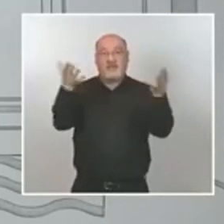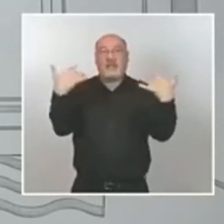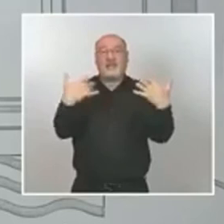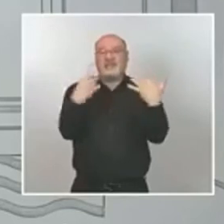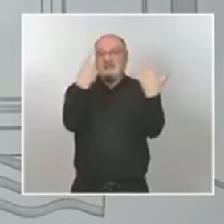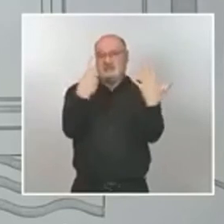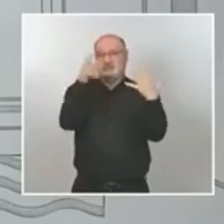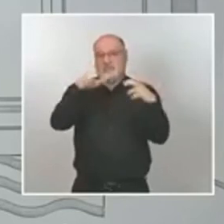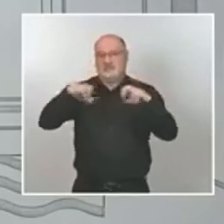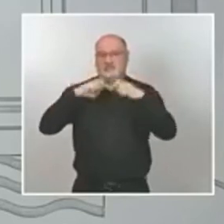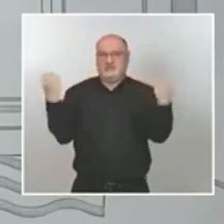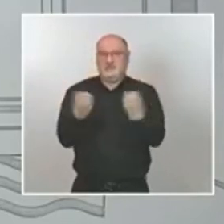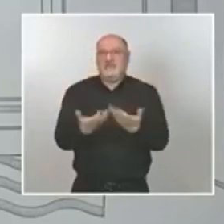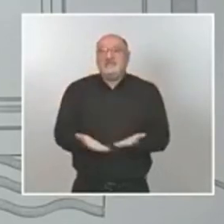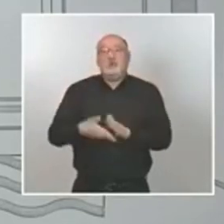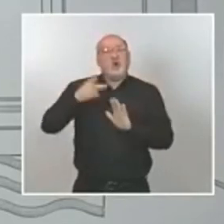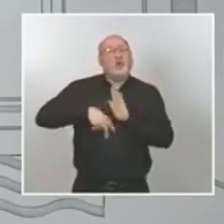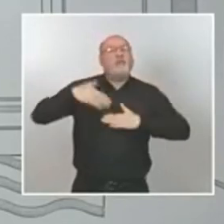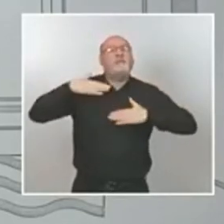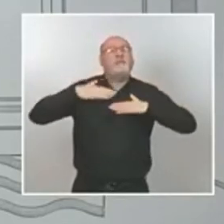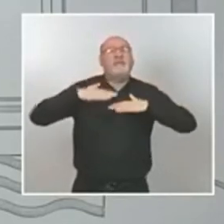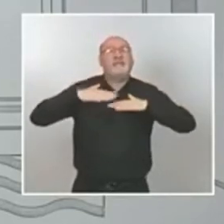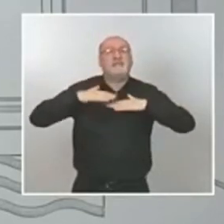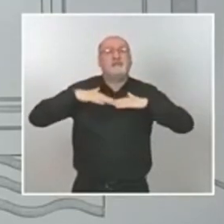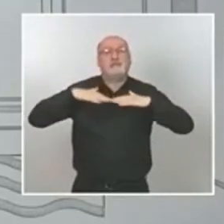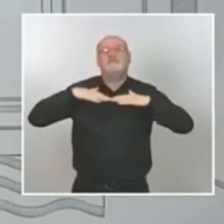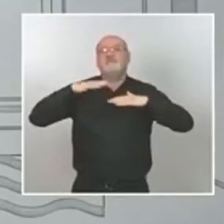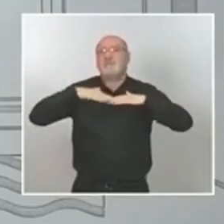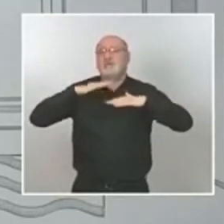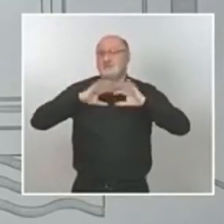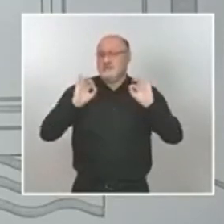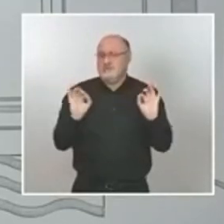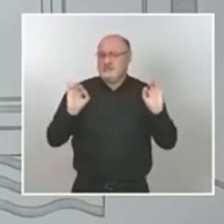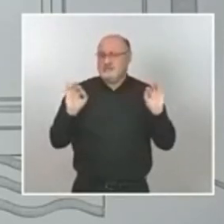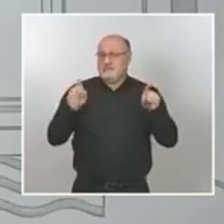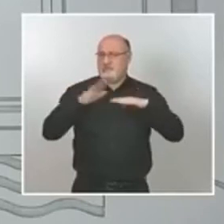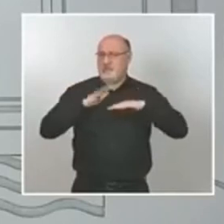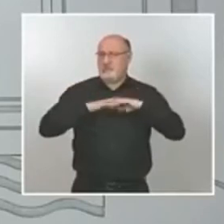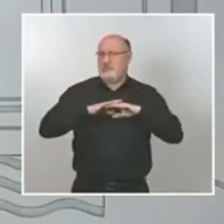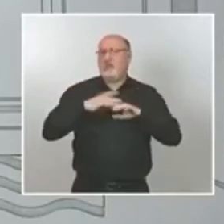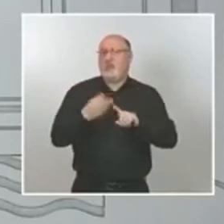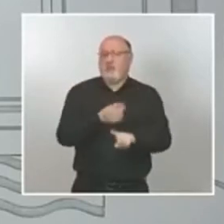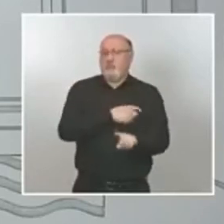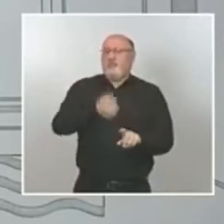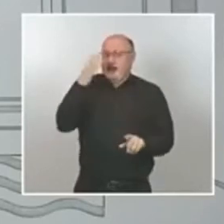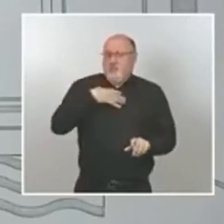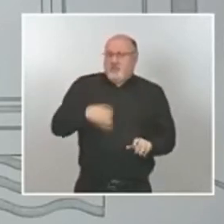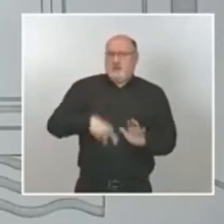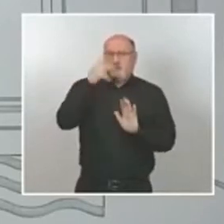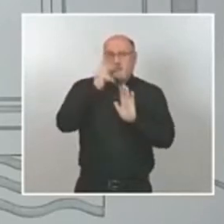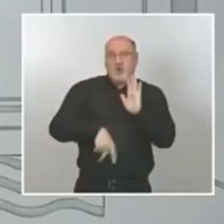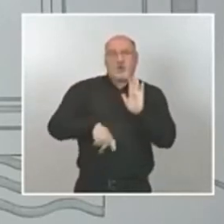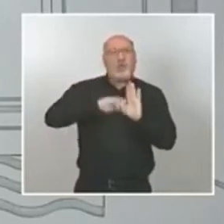medidas de mínimo de mínimo es decir que las autoridades delegadas competentes en cada comunidad autónoma si así lo